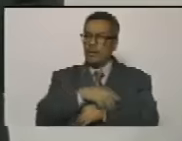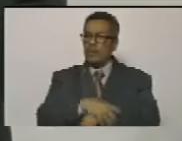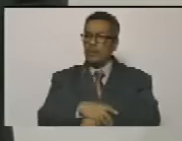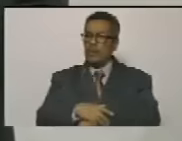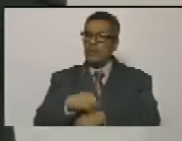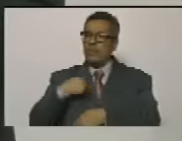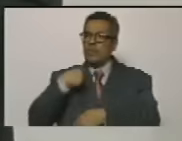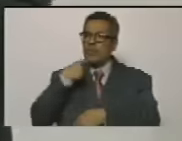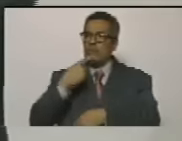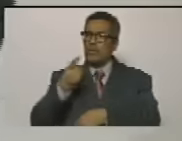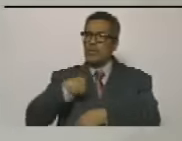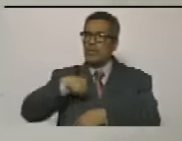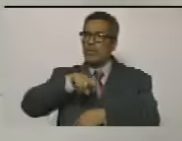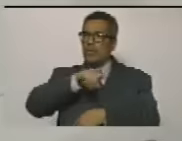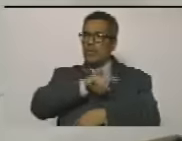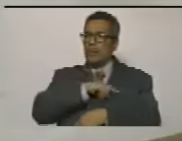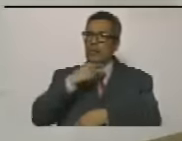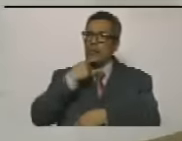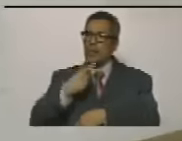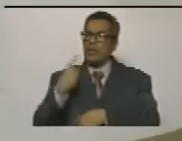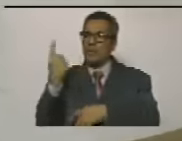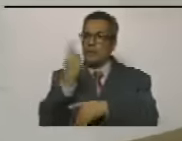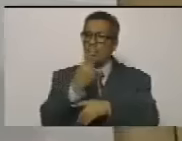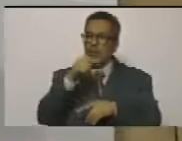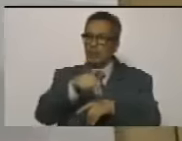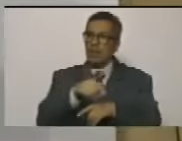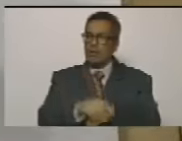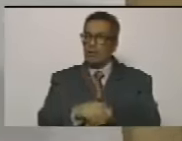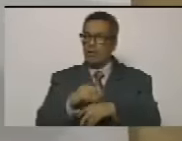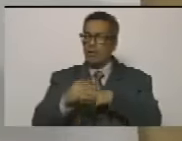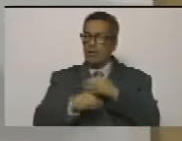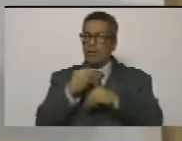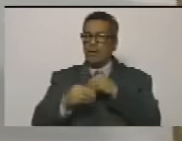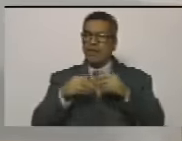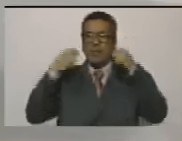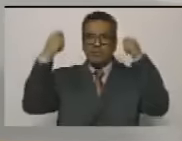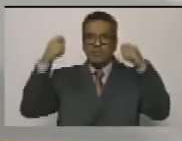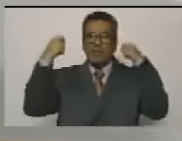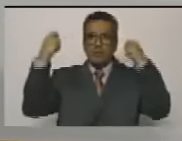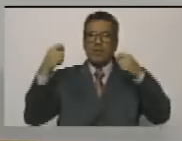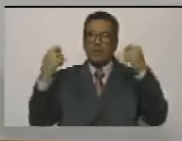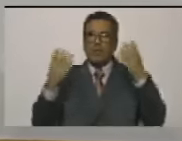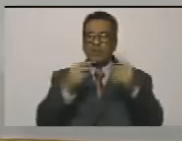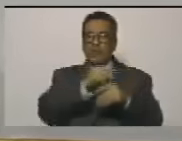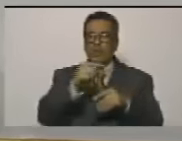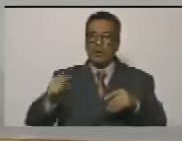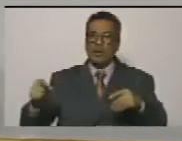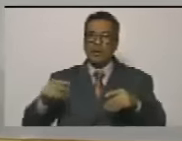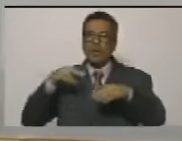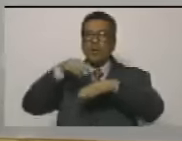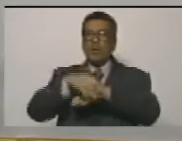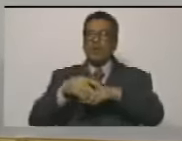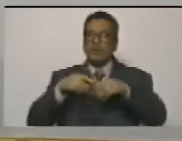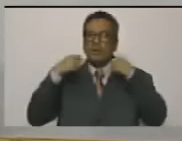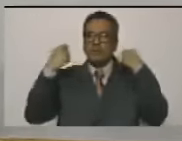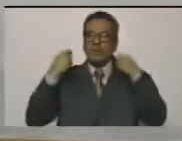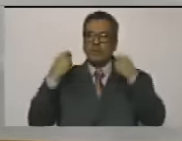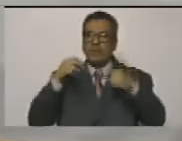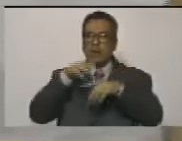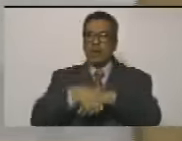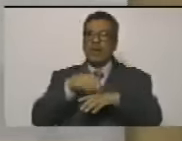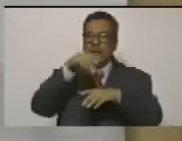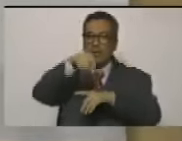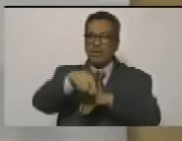y lo que dicen es que a nosotros nos habían dicho que al llegar íbamos a ser vitoriados por multitudes que nos iban a llegar esas multitudes a